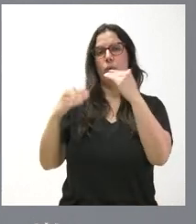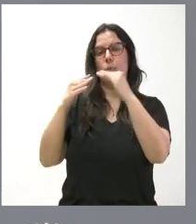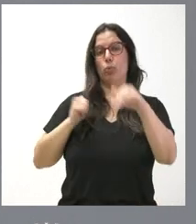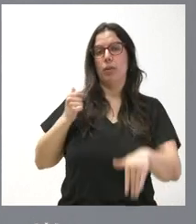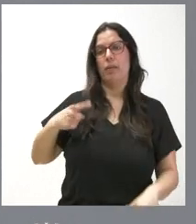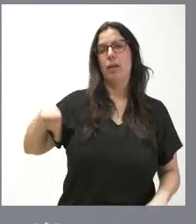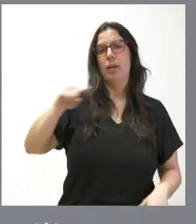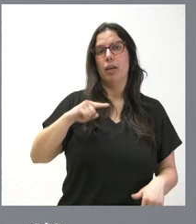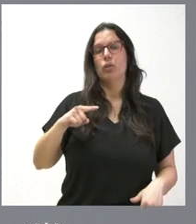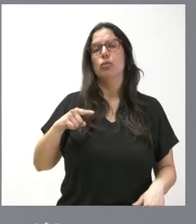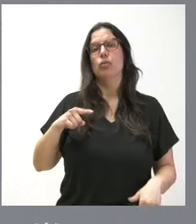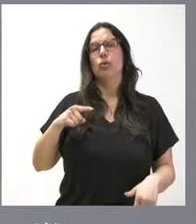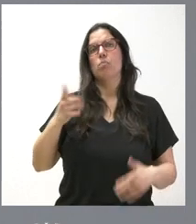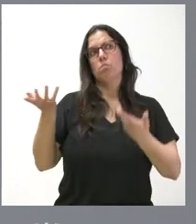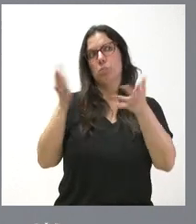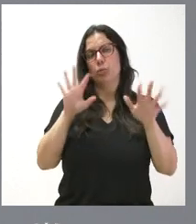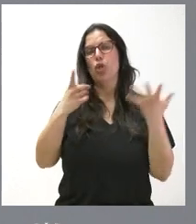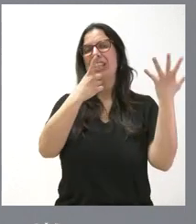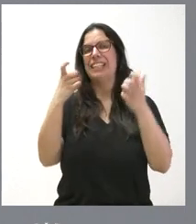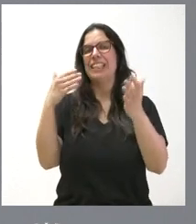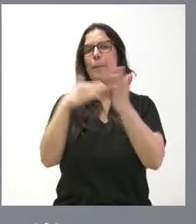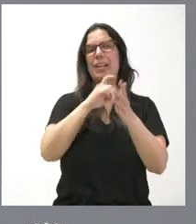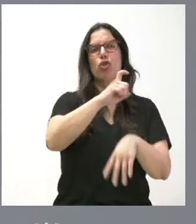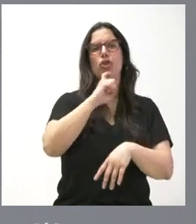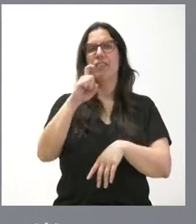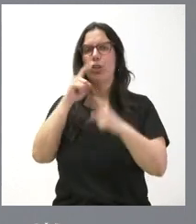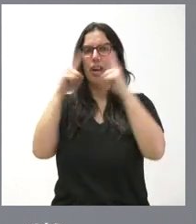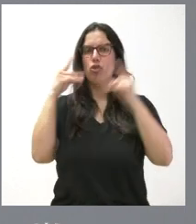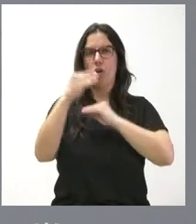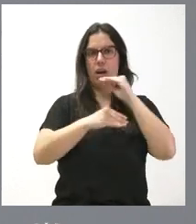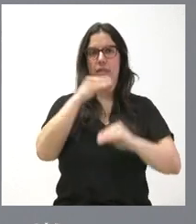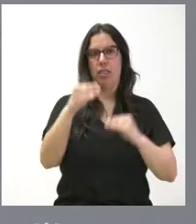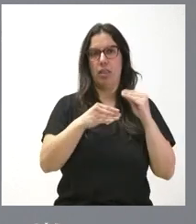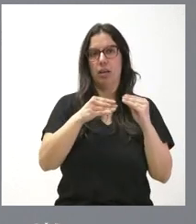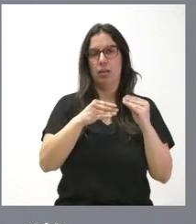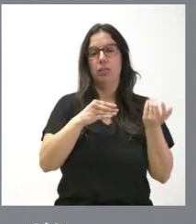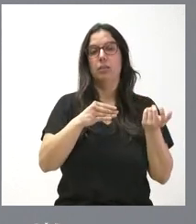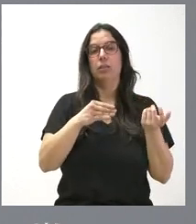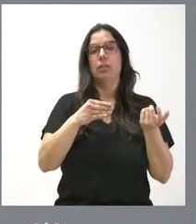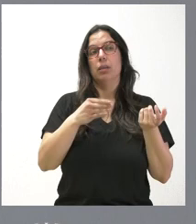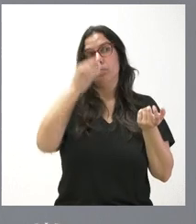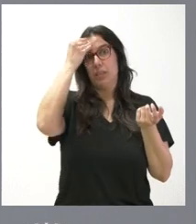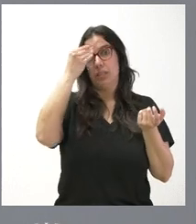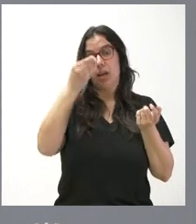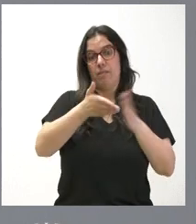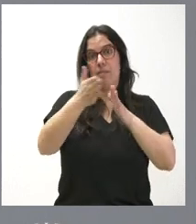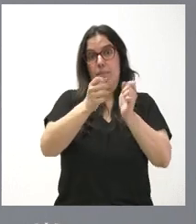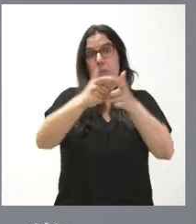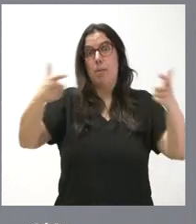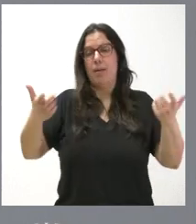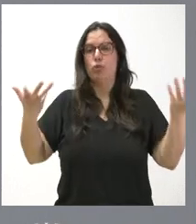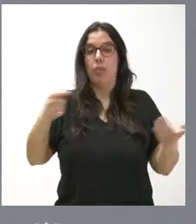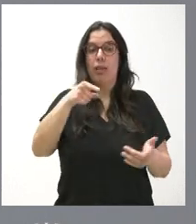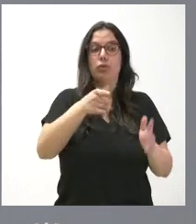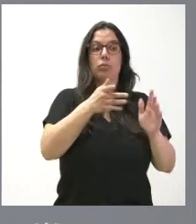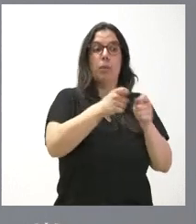efectuado más o menos unas 600.000 notificaciones anuales y se prevé un aumento de las mismas, por lo que este incremento va a